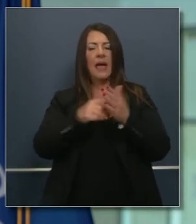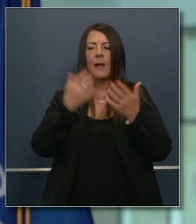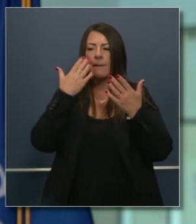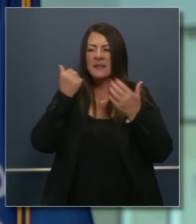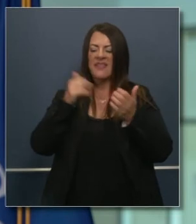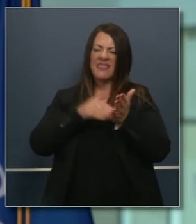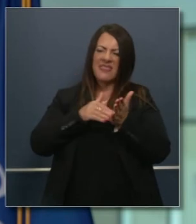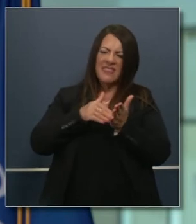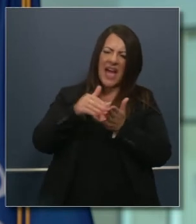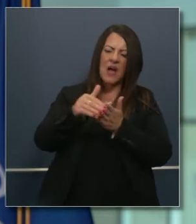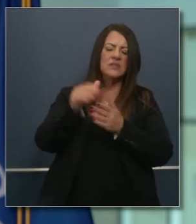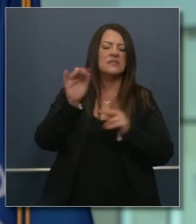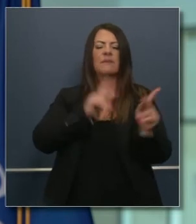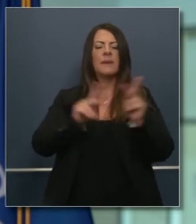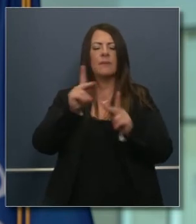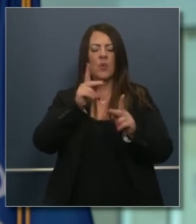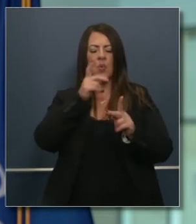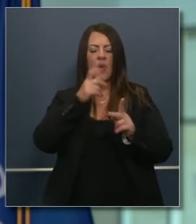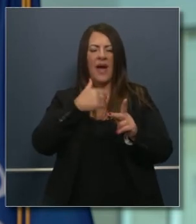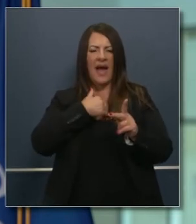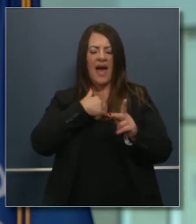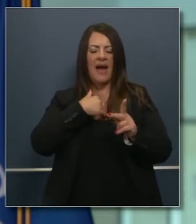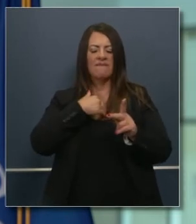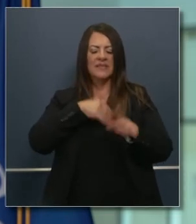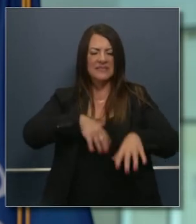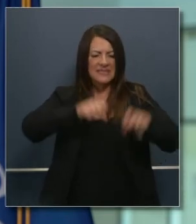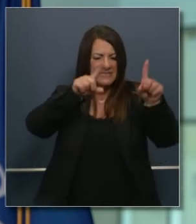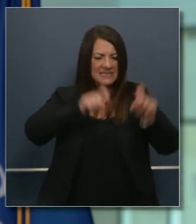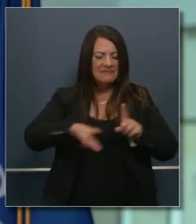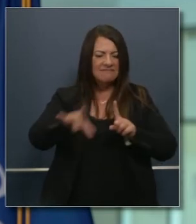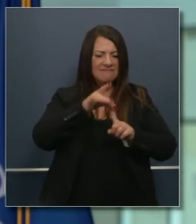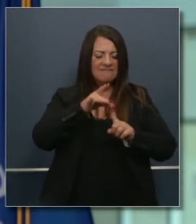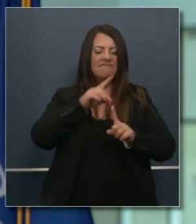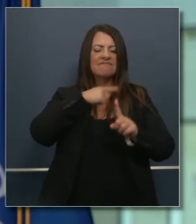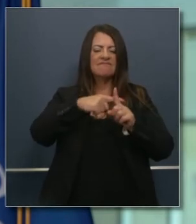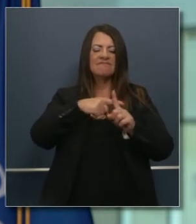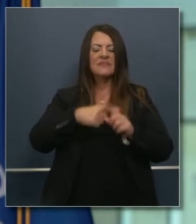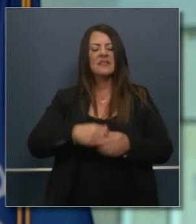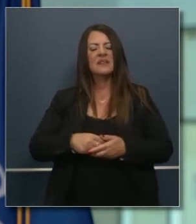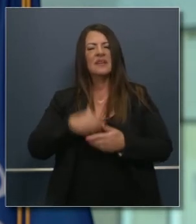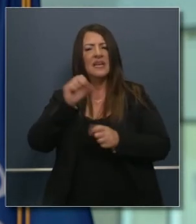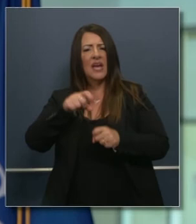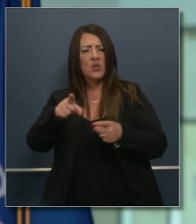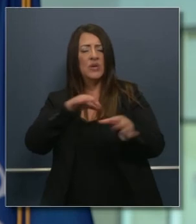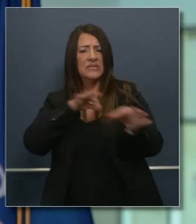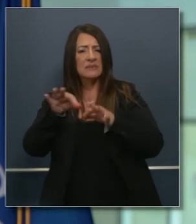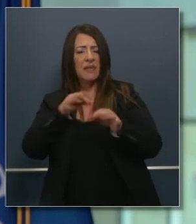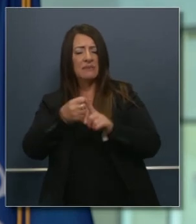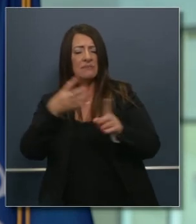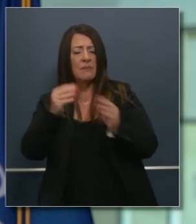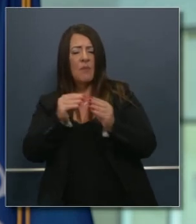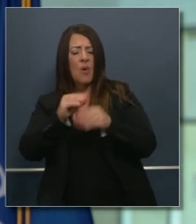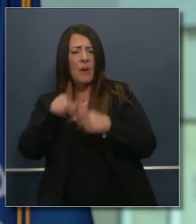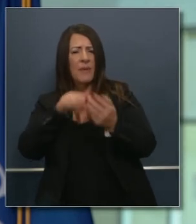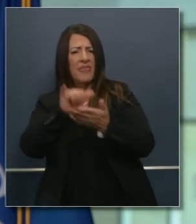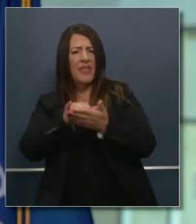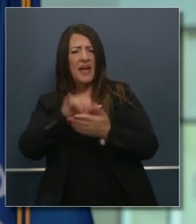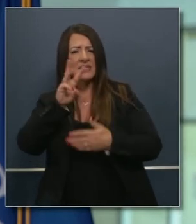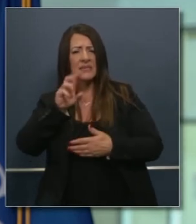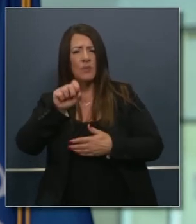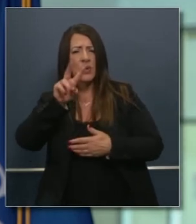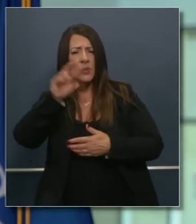que va a ser 600 mil casos de casos confirmados ¿puede hablar de eso?